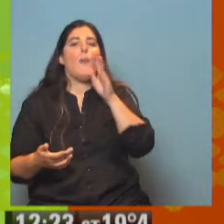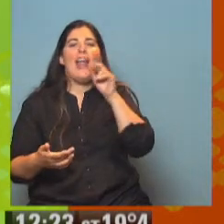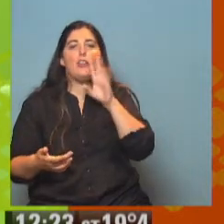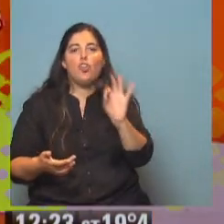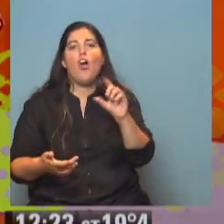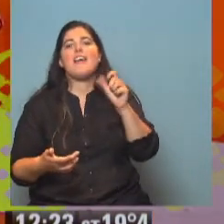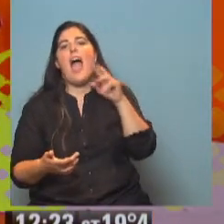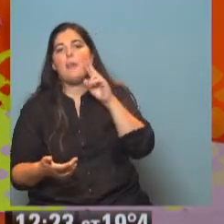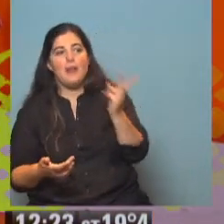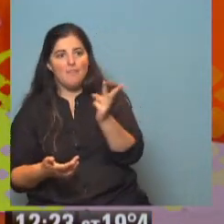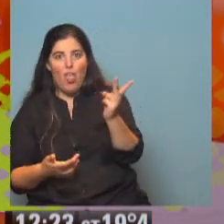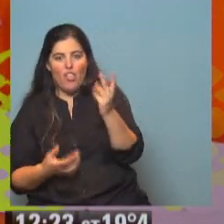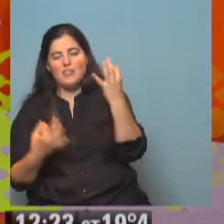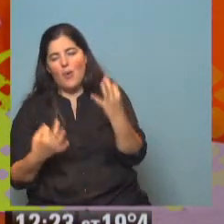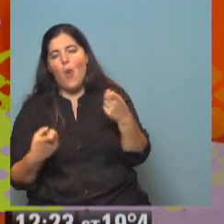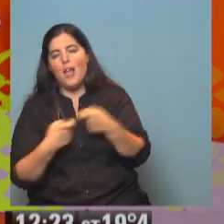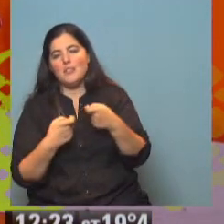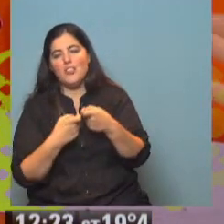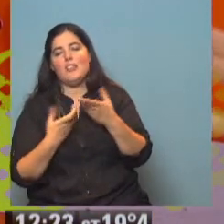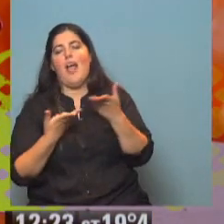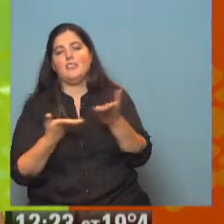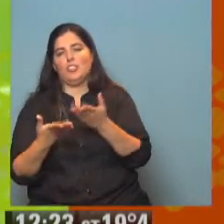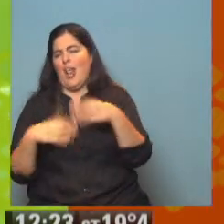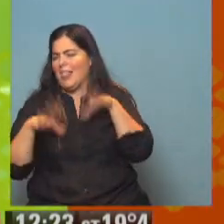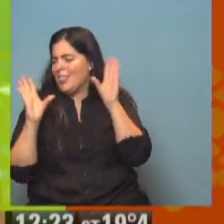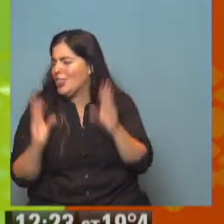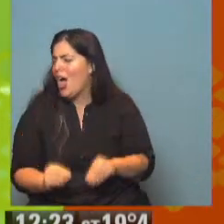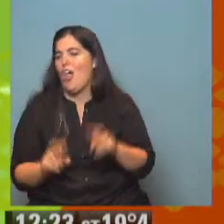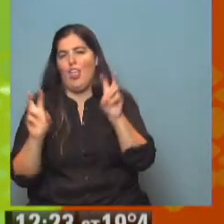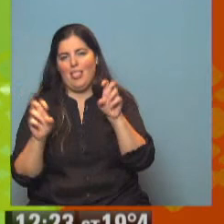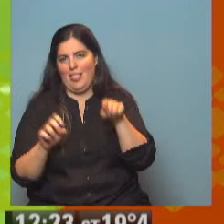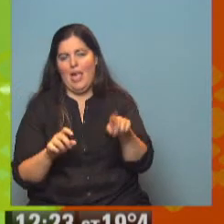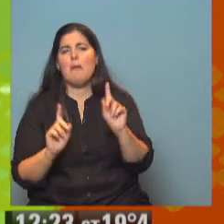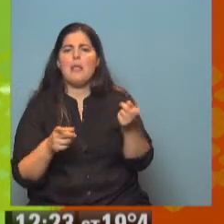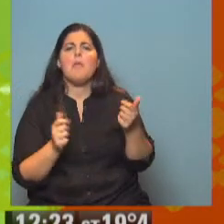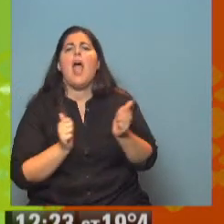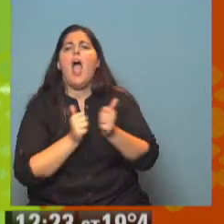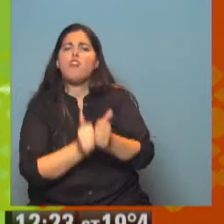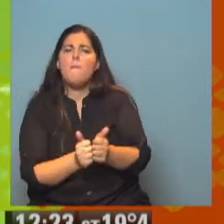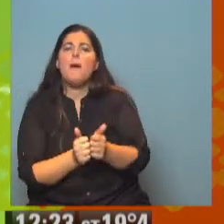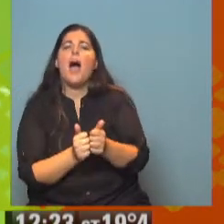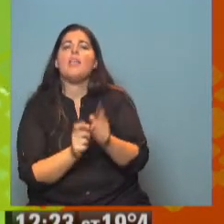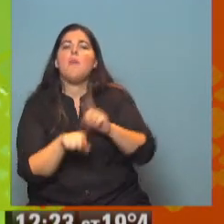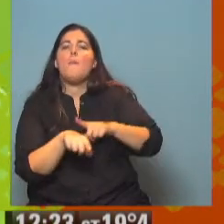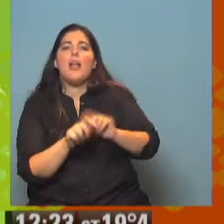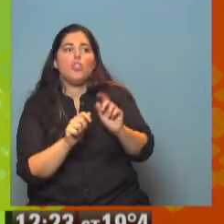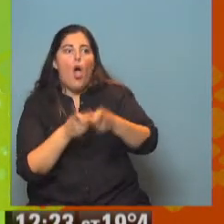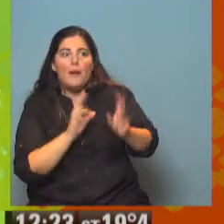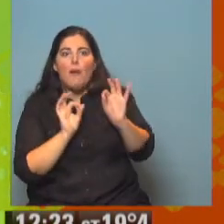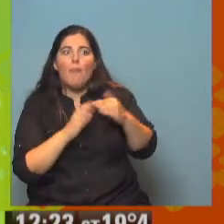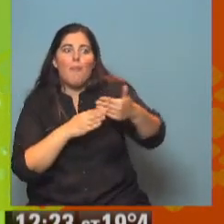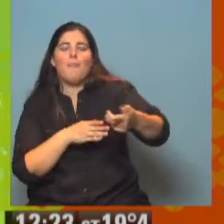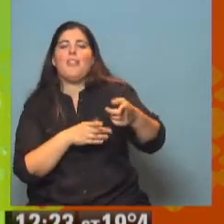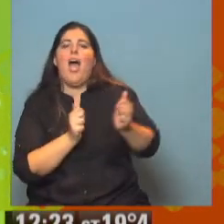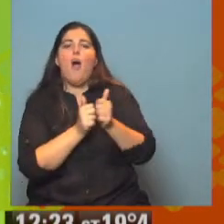Asociación Argentina de Ostomizados, pueden asesorarlos de todo. De todo, hasta incluso pueden acompañarlos en los primeros momentos. Eso está